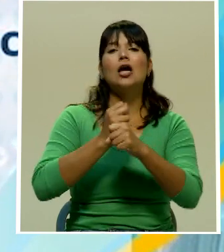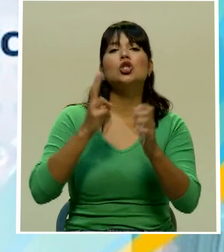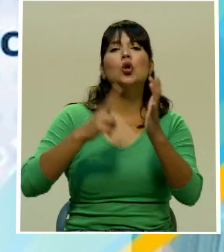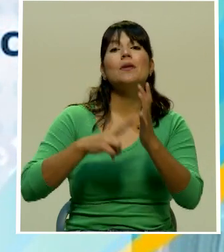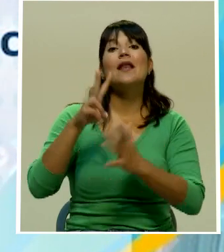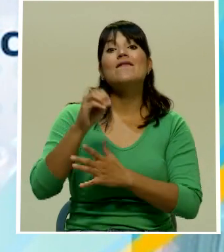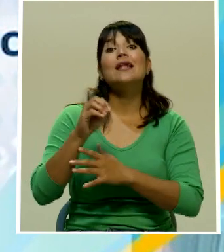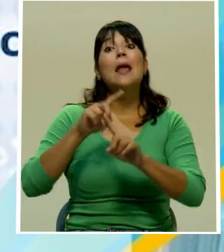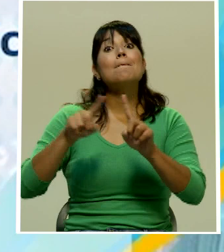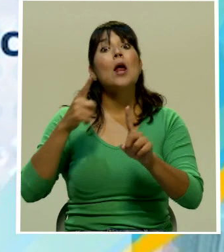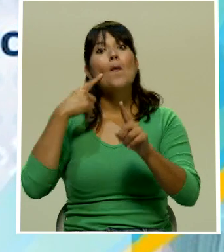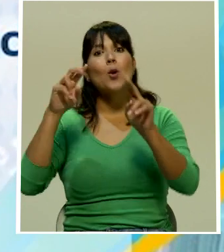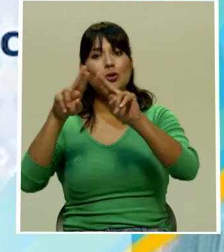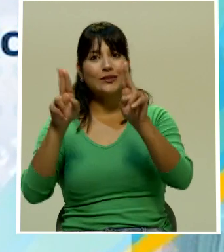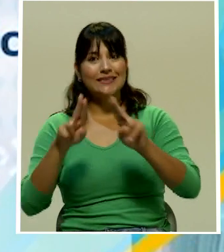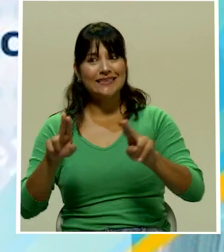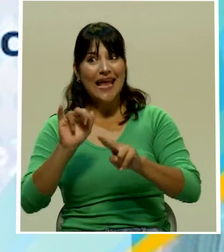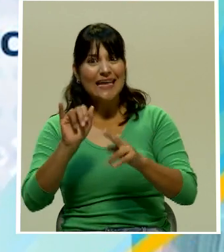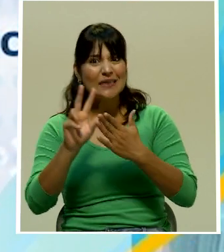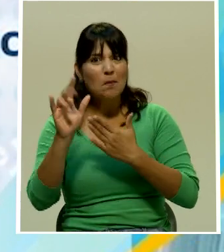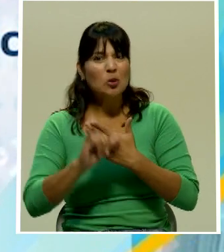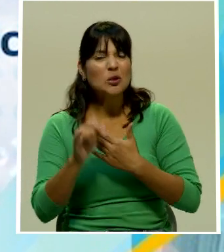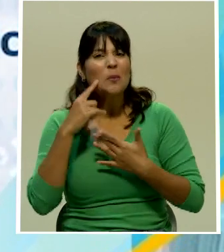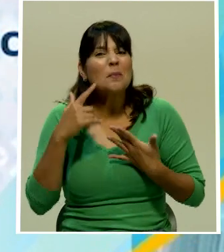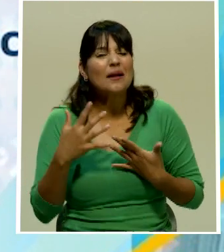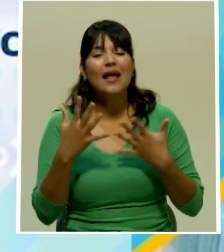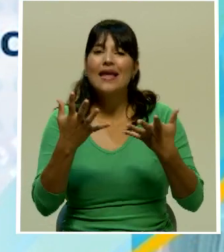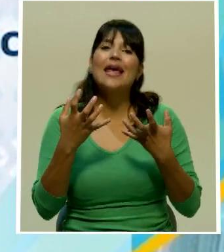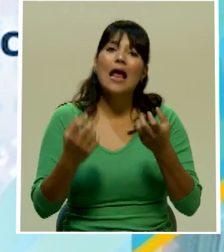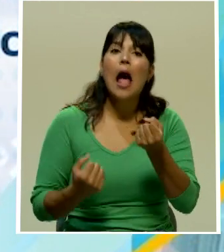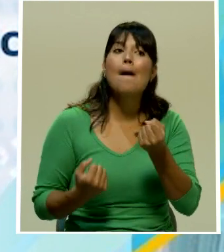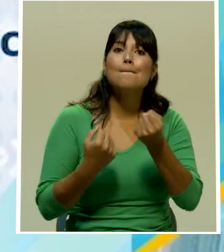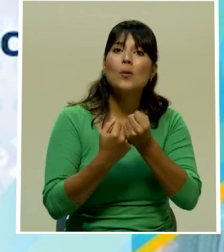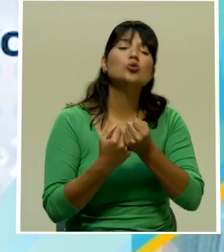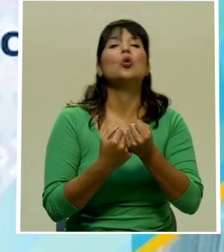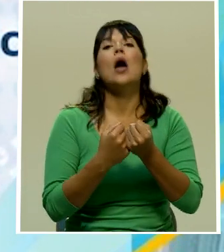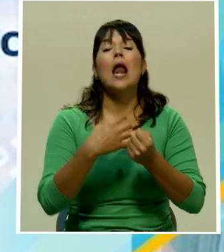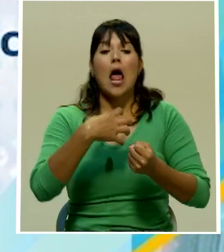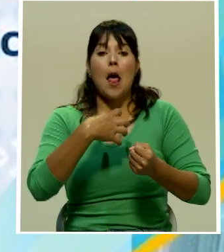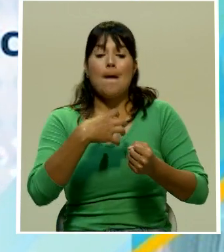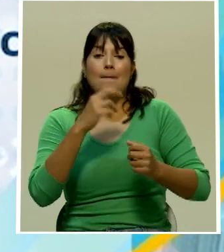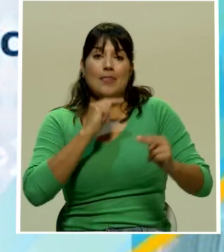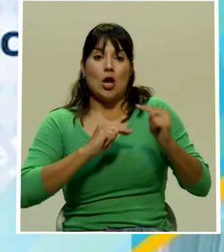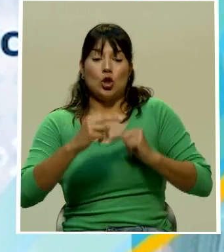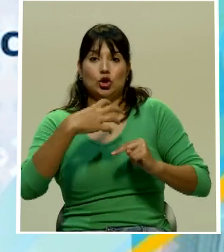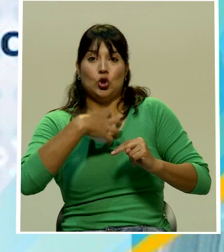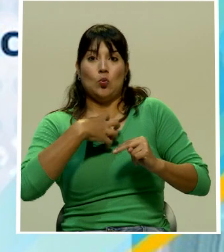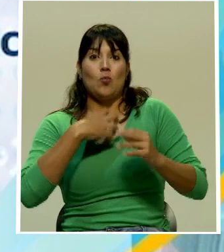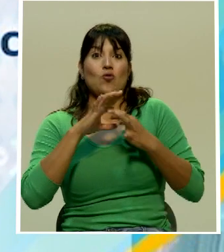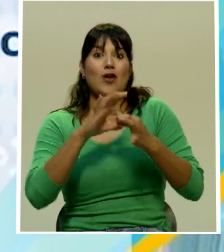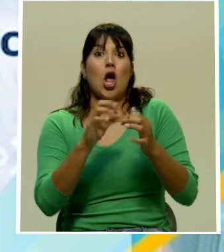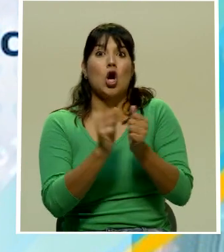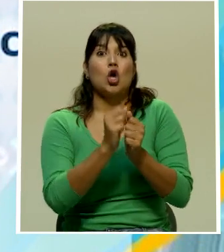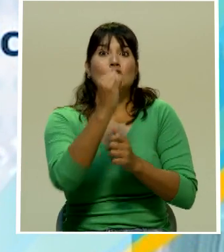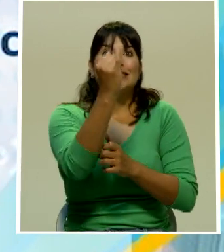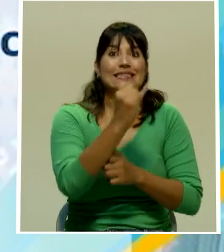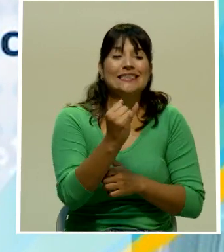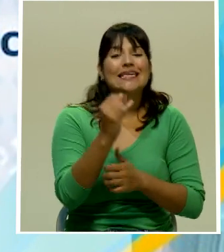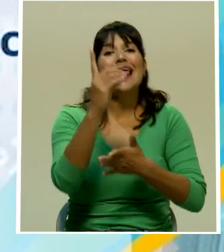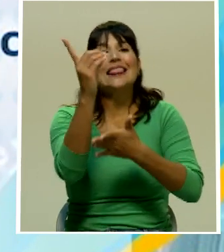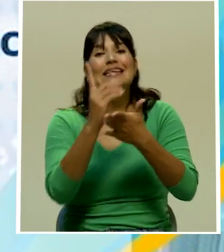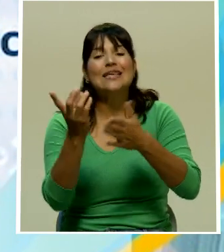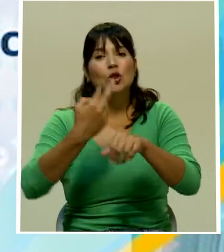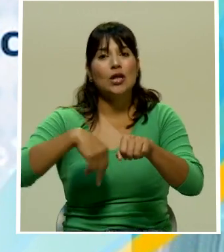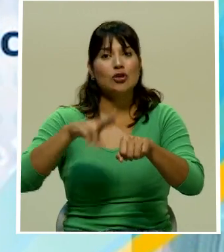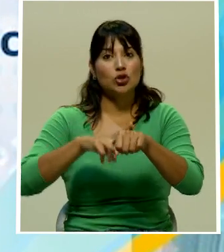Virtual Esta iniciativa busca apoyar al sector de los emprendimientos culturales de artesanía y diseño nacionales